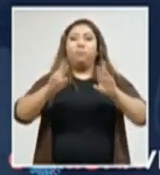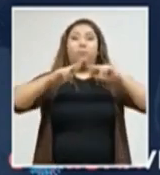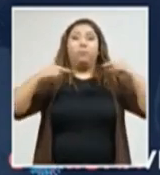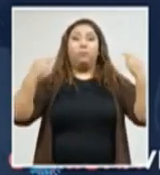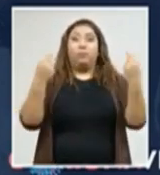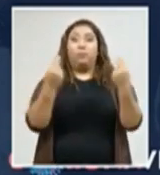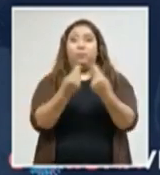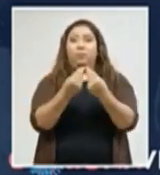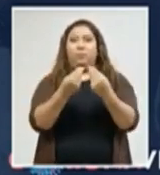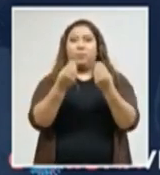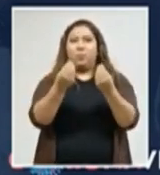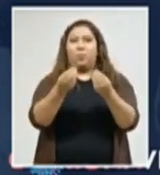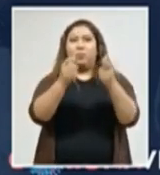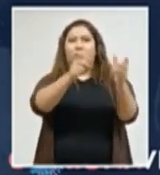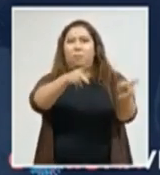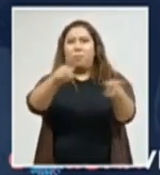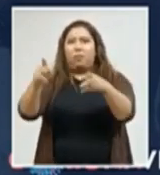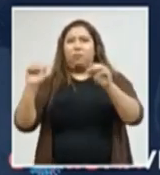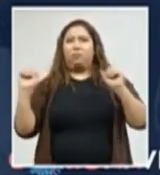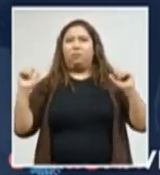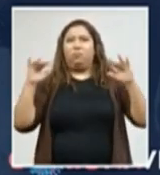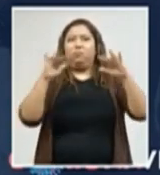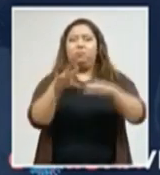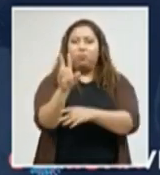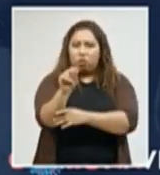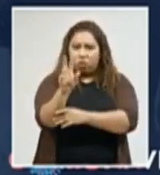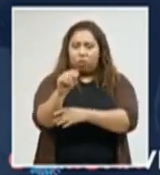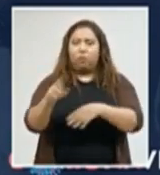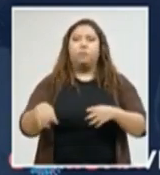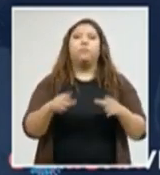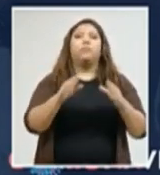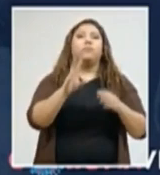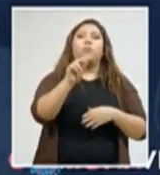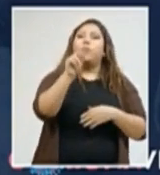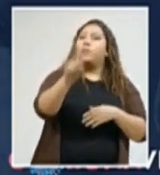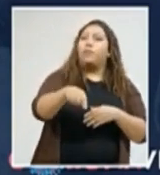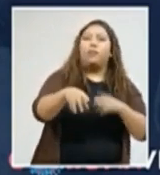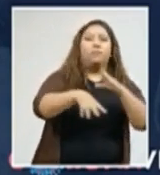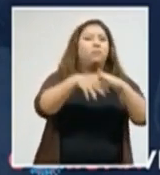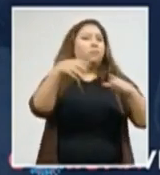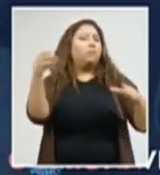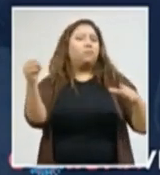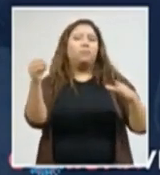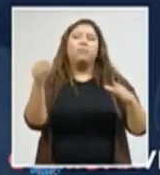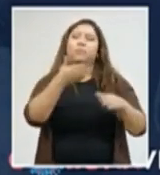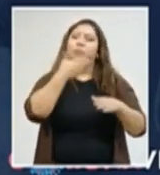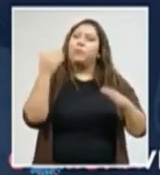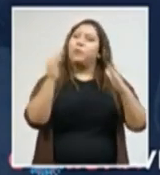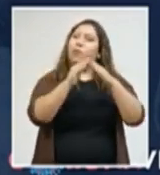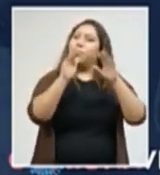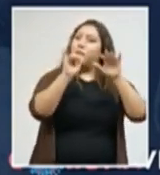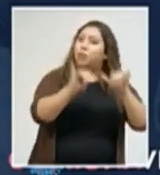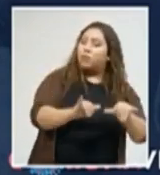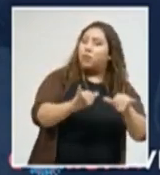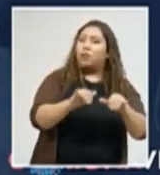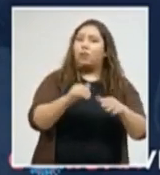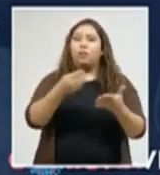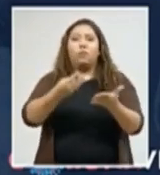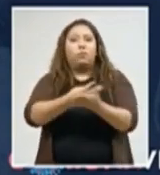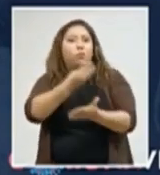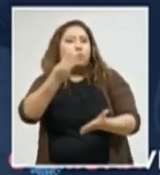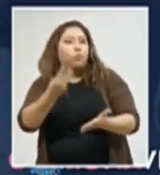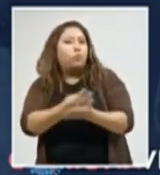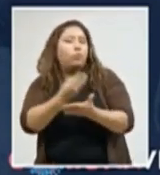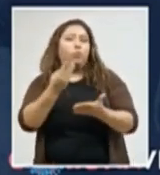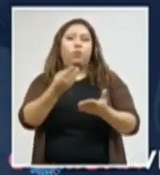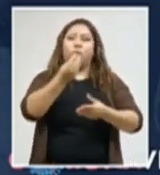más de 10 personas, por favor, no salga si no es necesario, no utilice los utensilios de otras personas, no